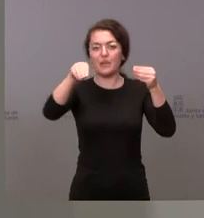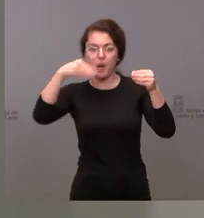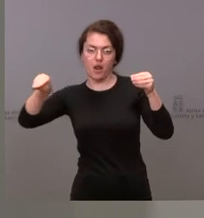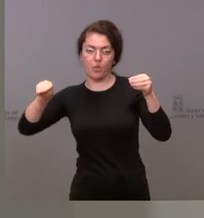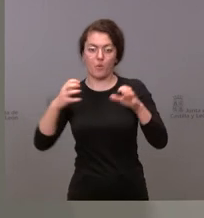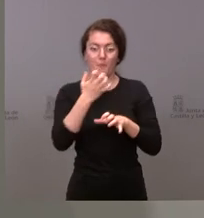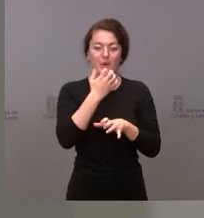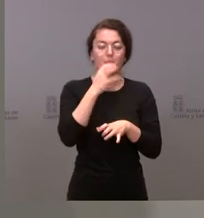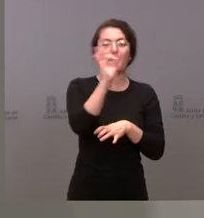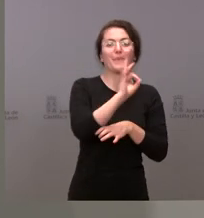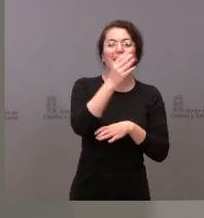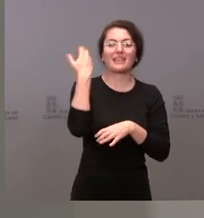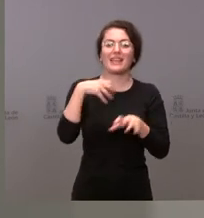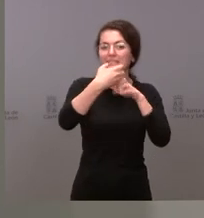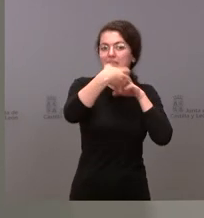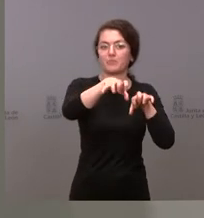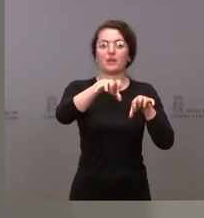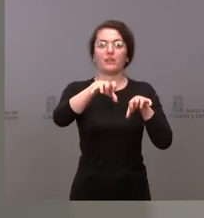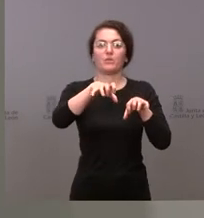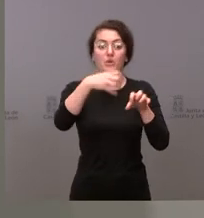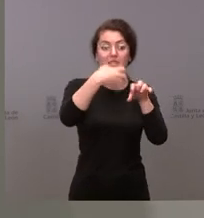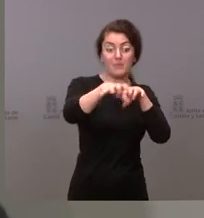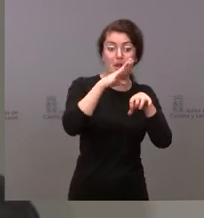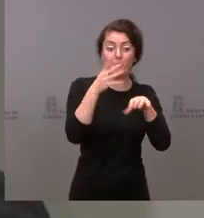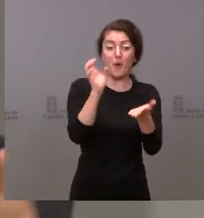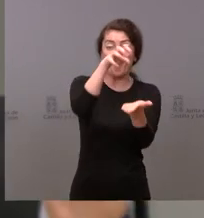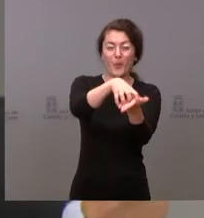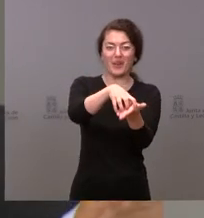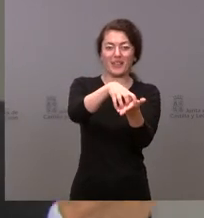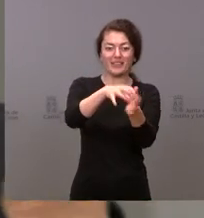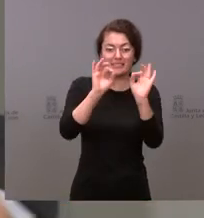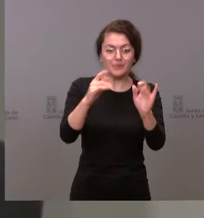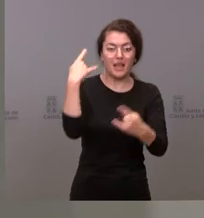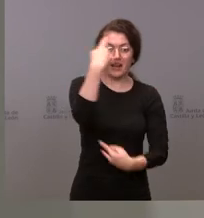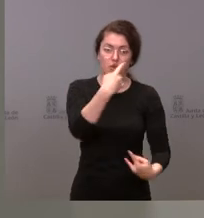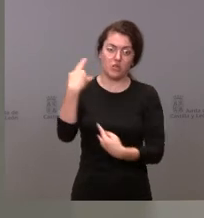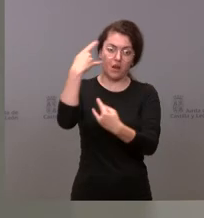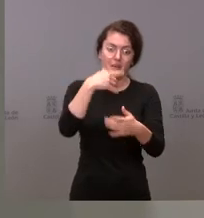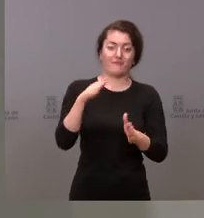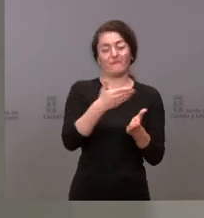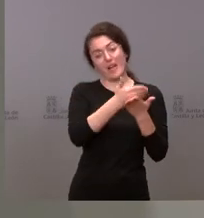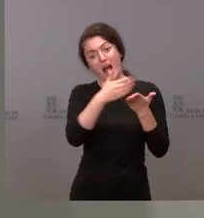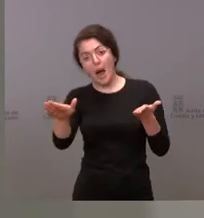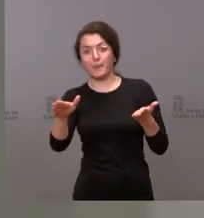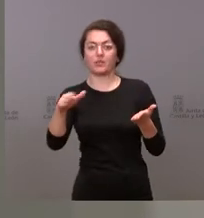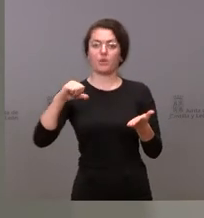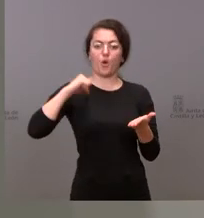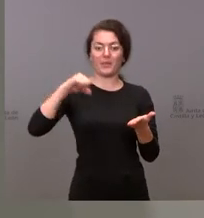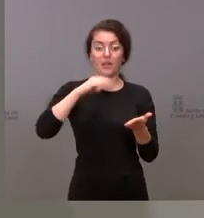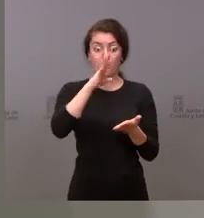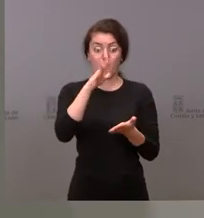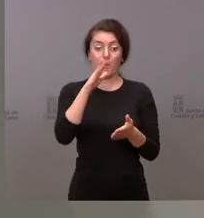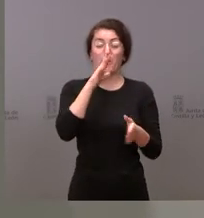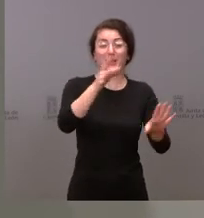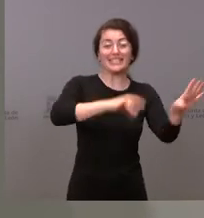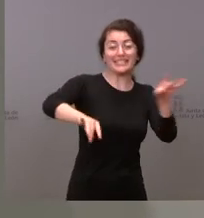se ha separado se ha separado la construcción de la unidad de radioterapia de la construcción de los edificios del hospital ¿por qué? porque hay terreno y